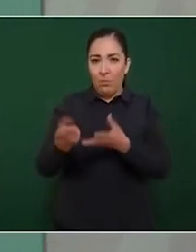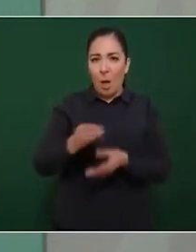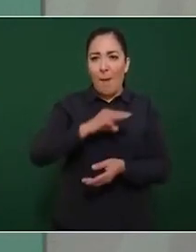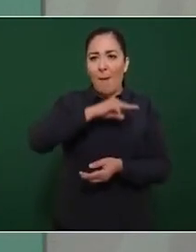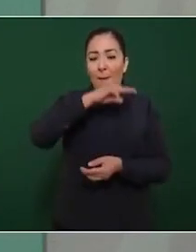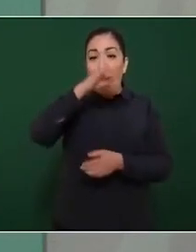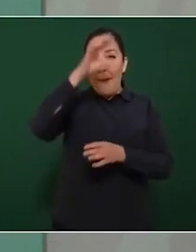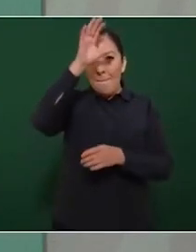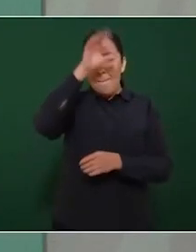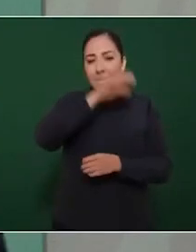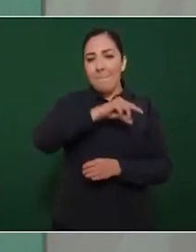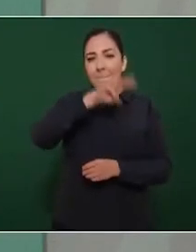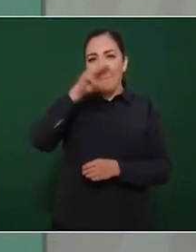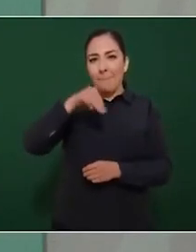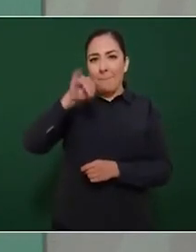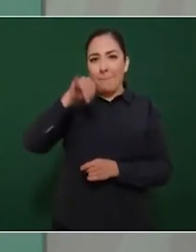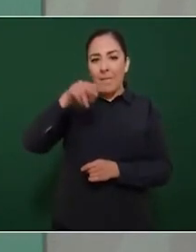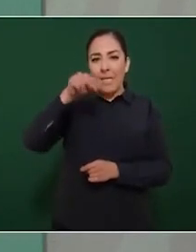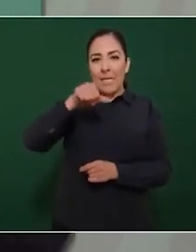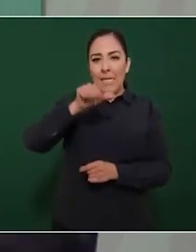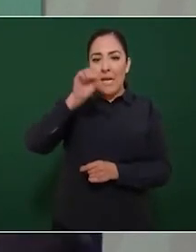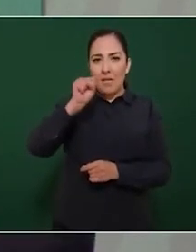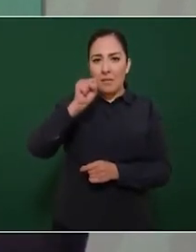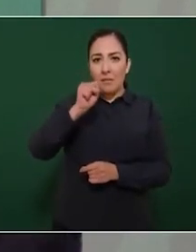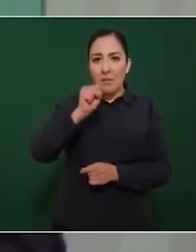y empresas